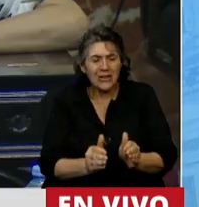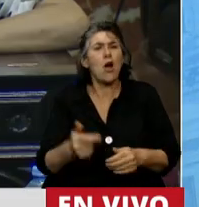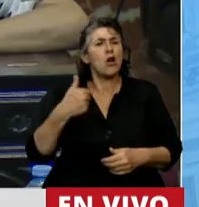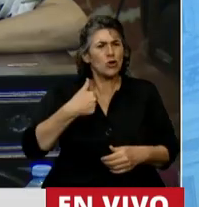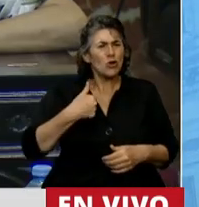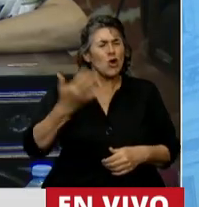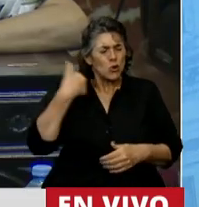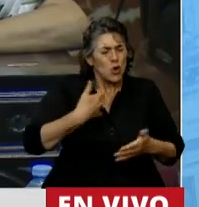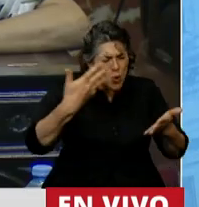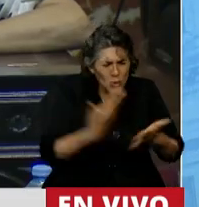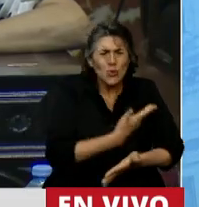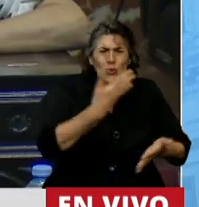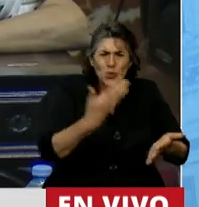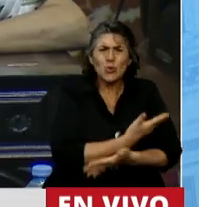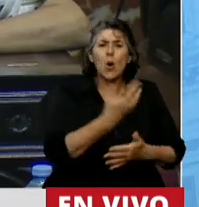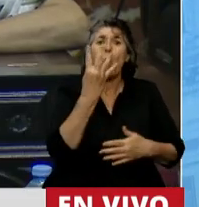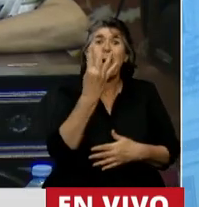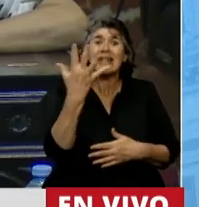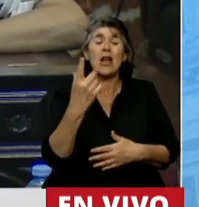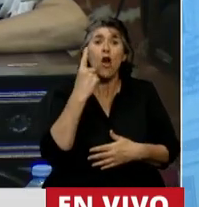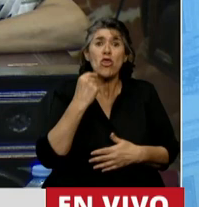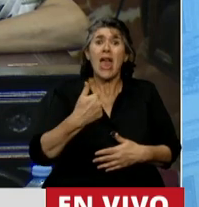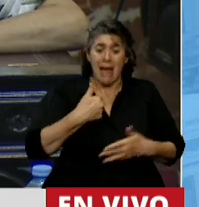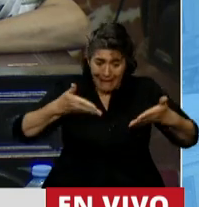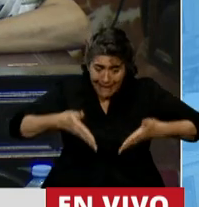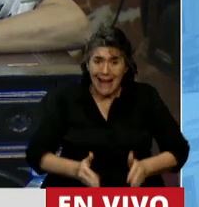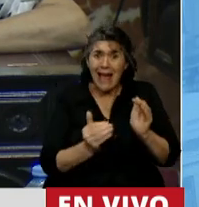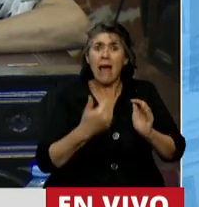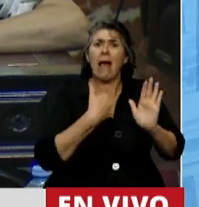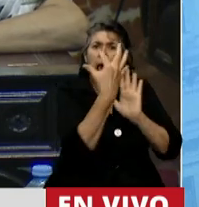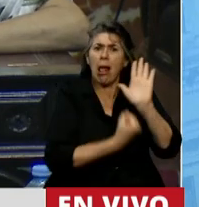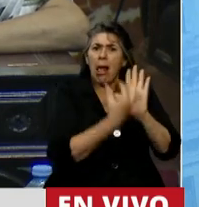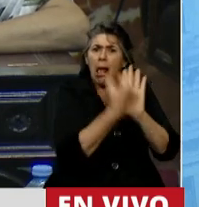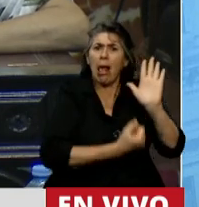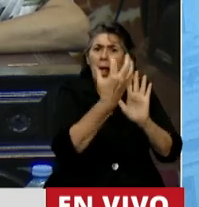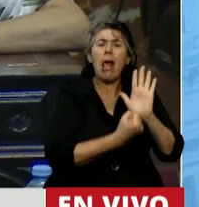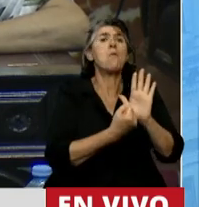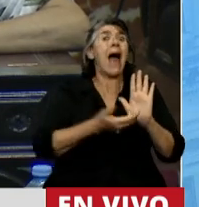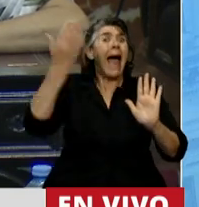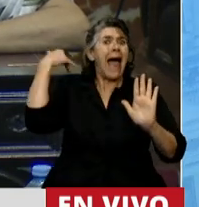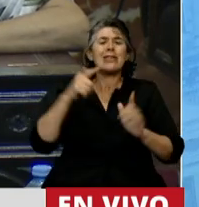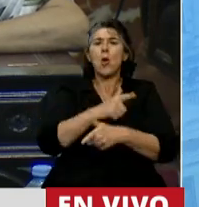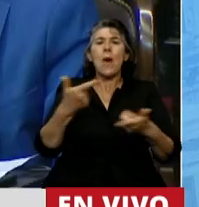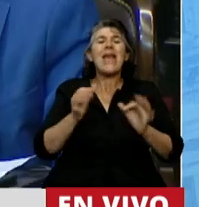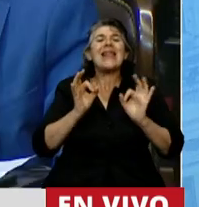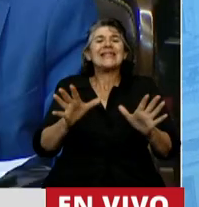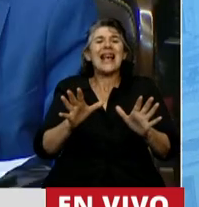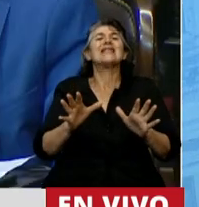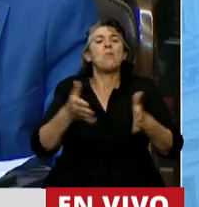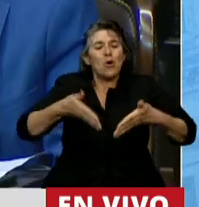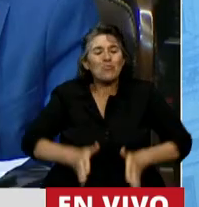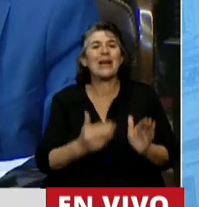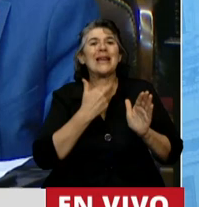haberes durante 45 días por ser madre porque no estaba contemplada la licencia por maternidad. De manera que no